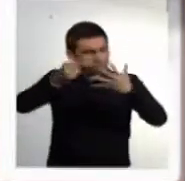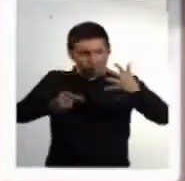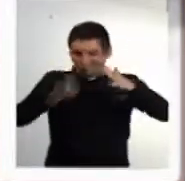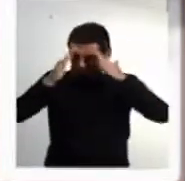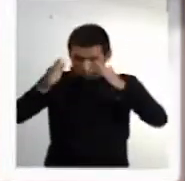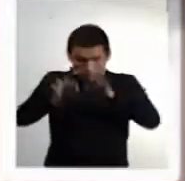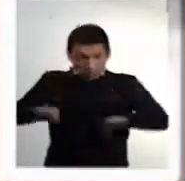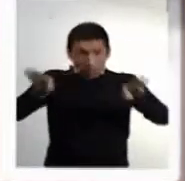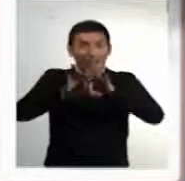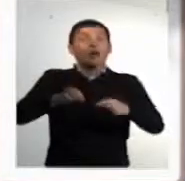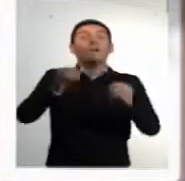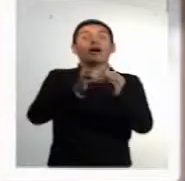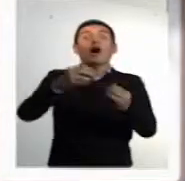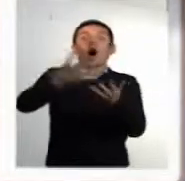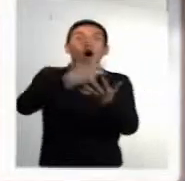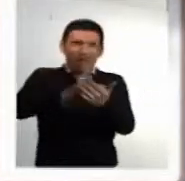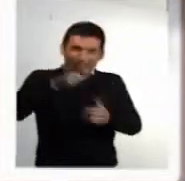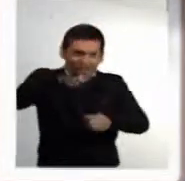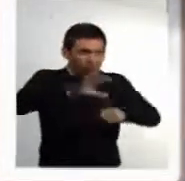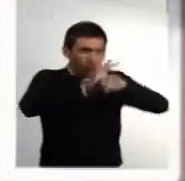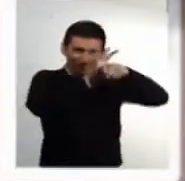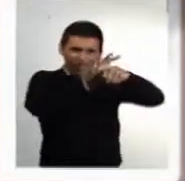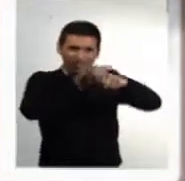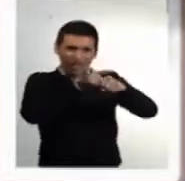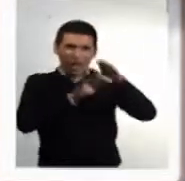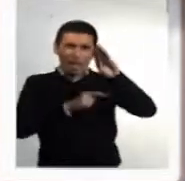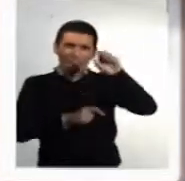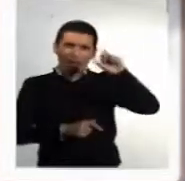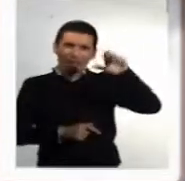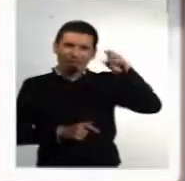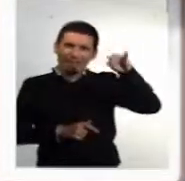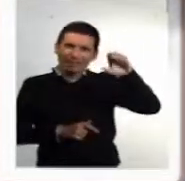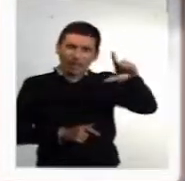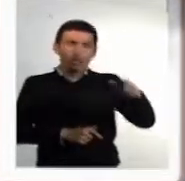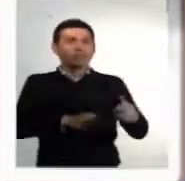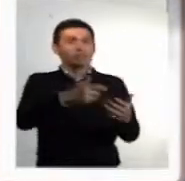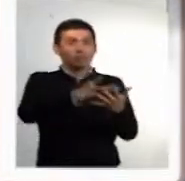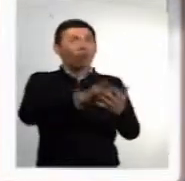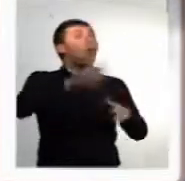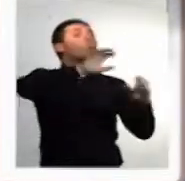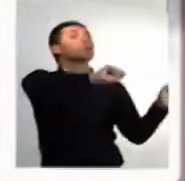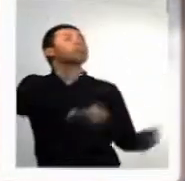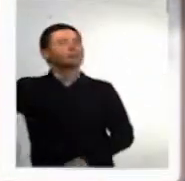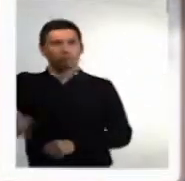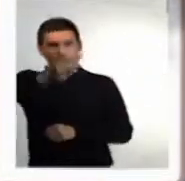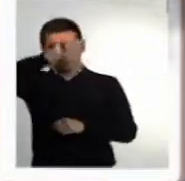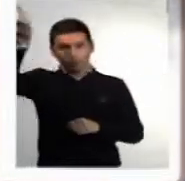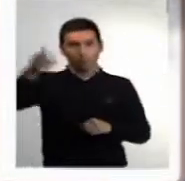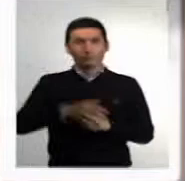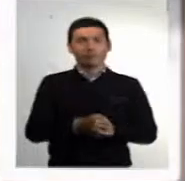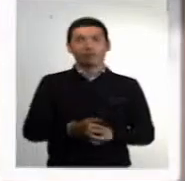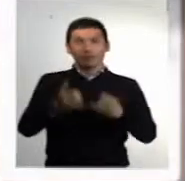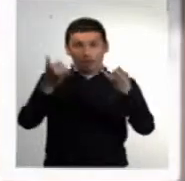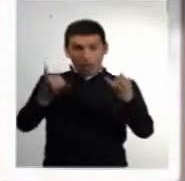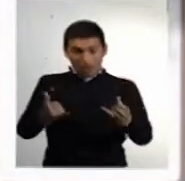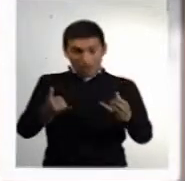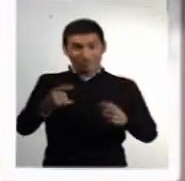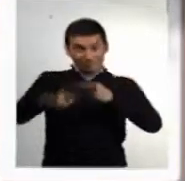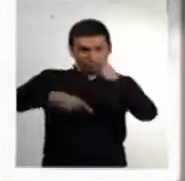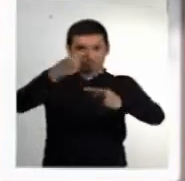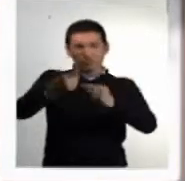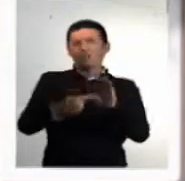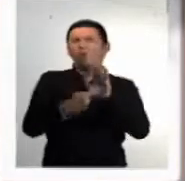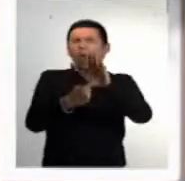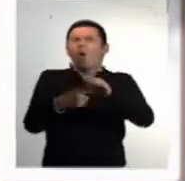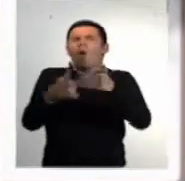cuidado a todo esto y sobre todo acatar los consejos que la doctora Barraquer nos dio, no echarlos de saco roto. El siguiente segmento nos